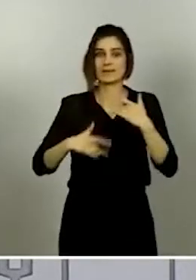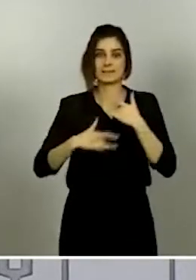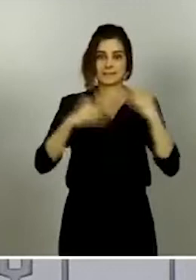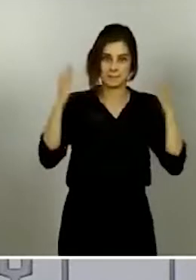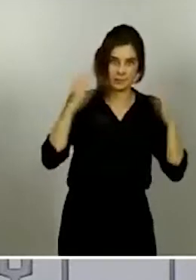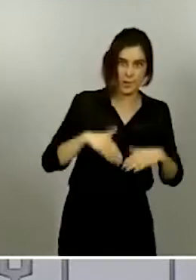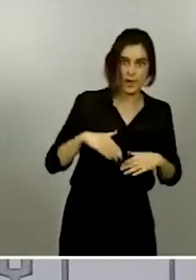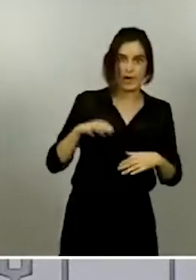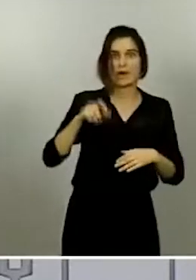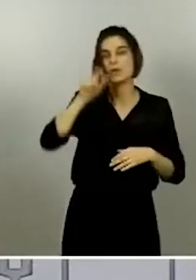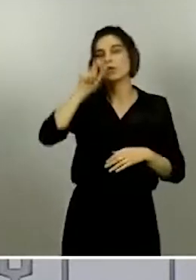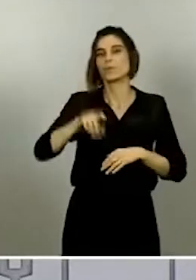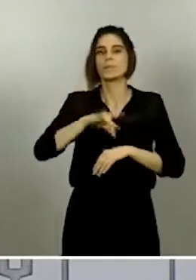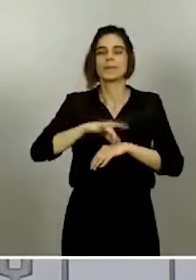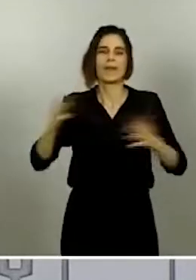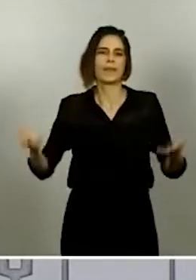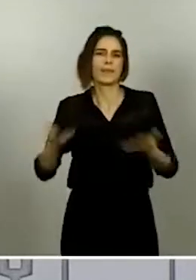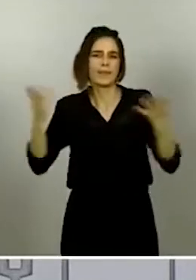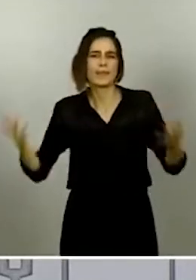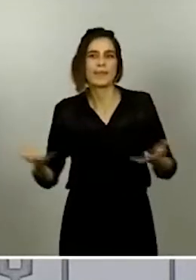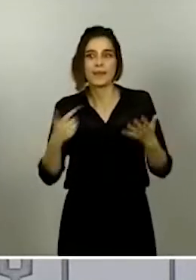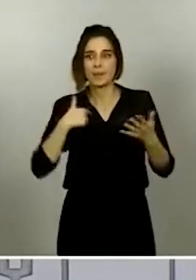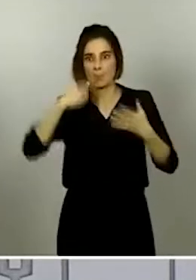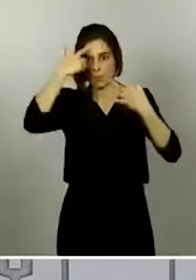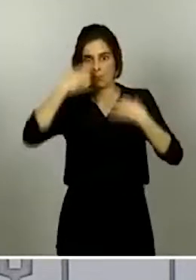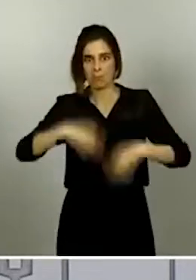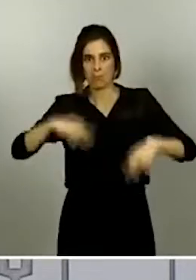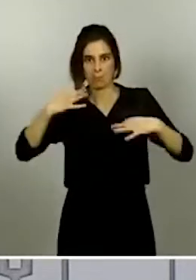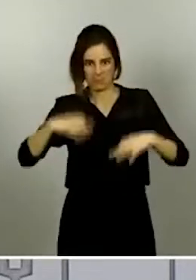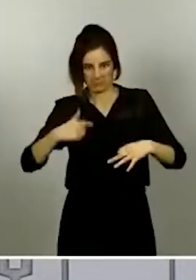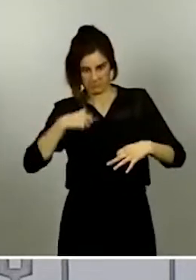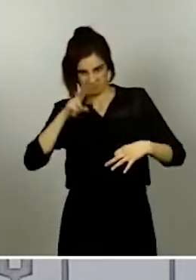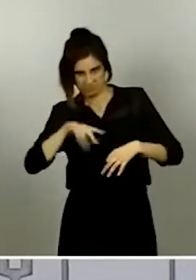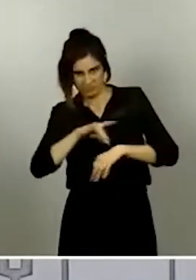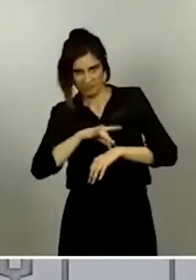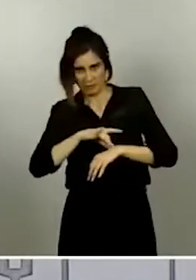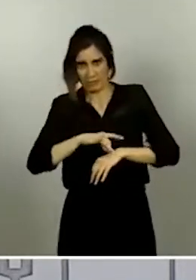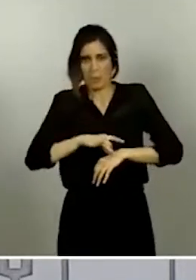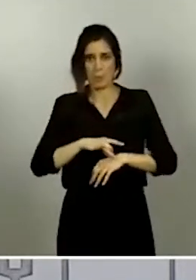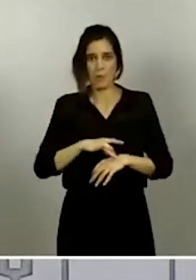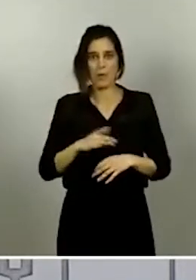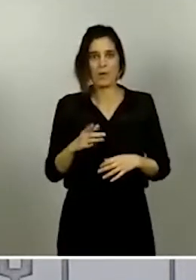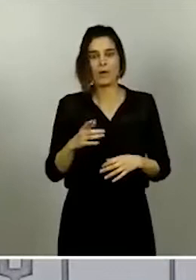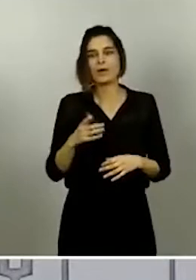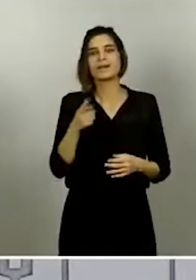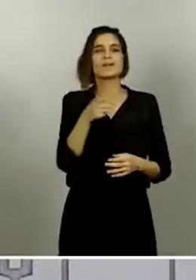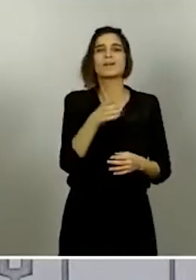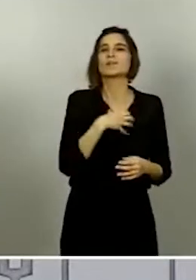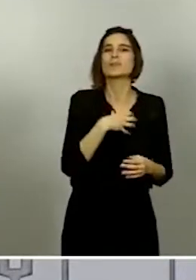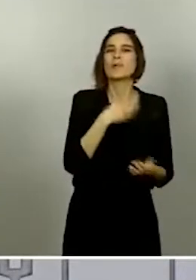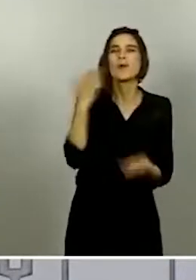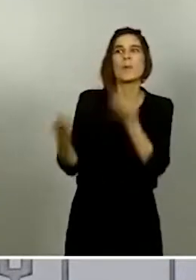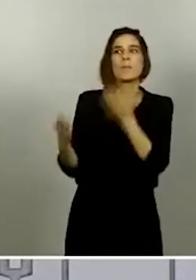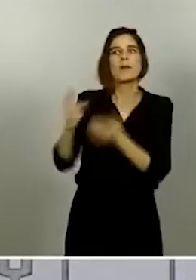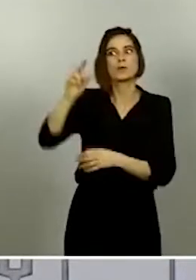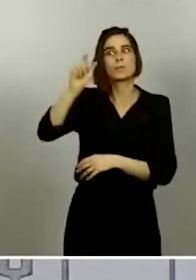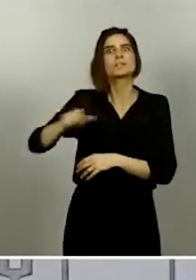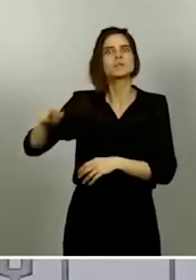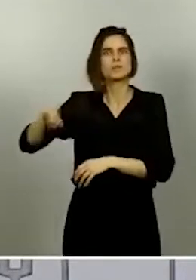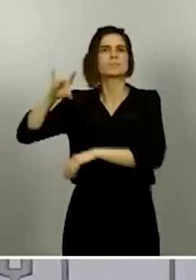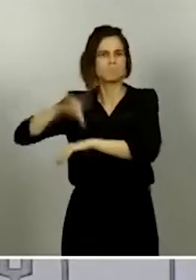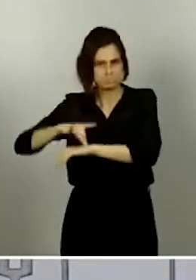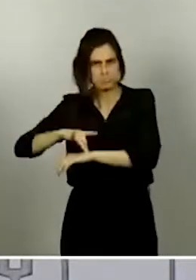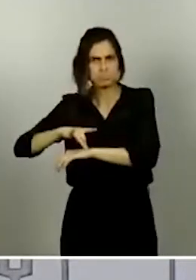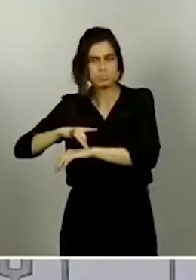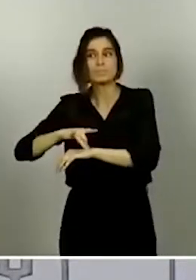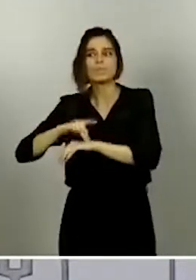que ni siquiera han tenido percepción de estar apenas enfermos. No podemos compararla con aquellos que sí que lo han estado, en los cuales el